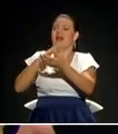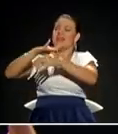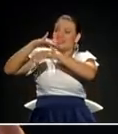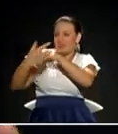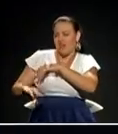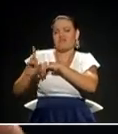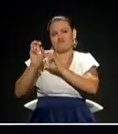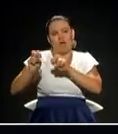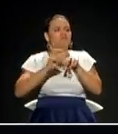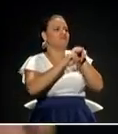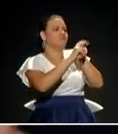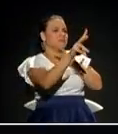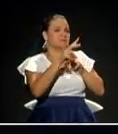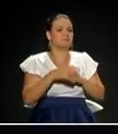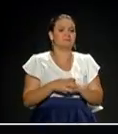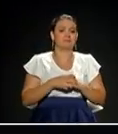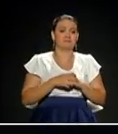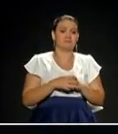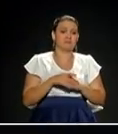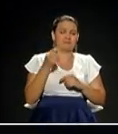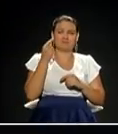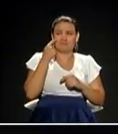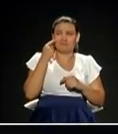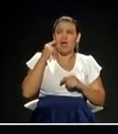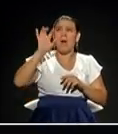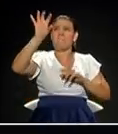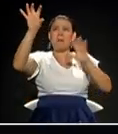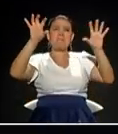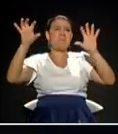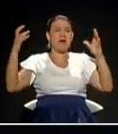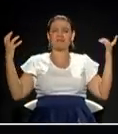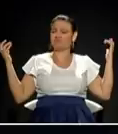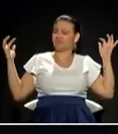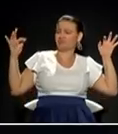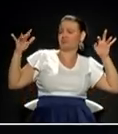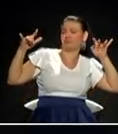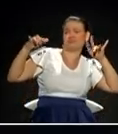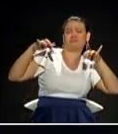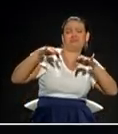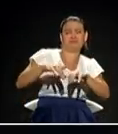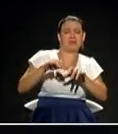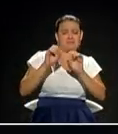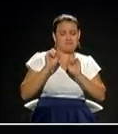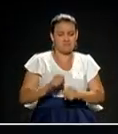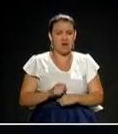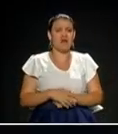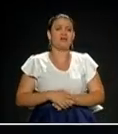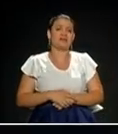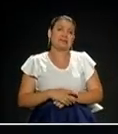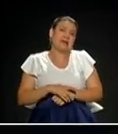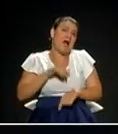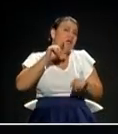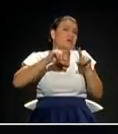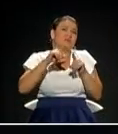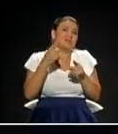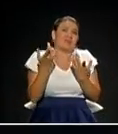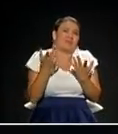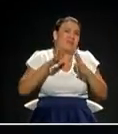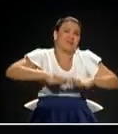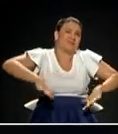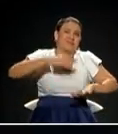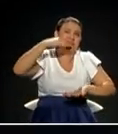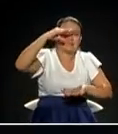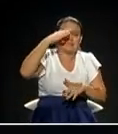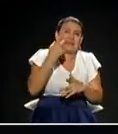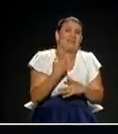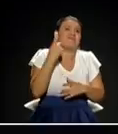grandes conciertos y eventos a Medellín. a estar en el circuito de Latinoamérica, que hoy muchos eventos no vienen a la ciudad porque no hay el espacio.